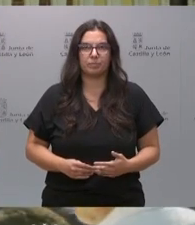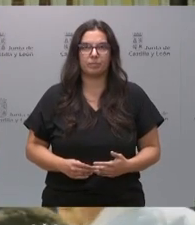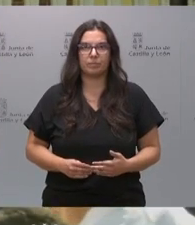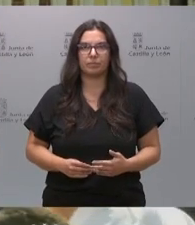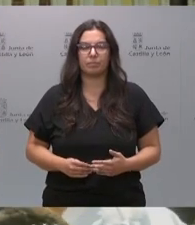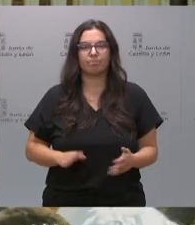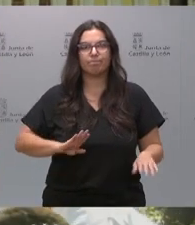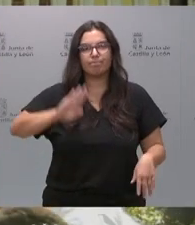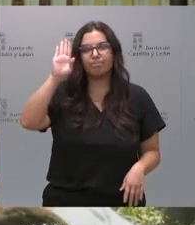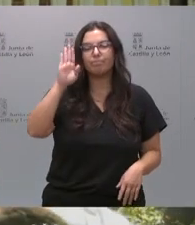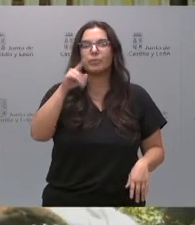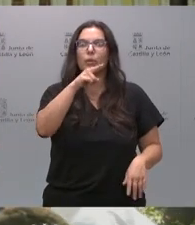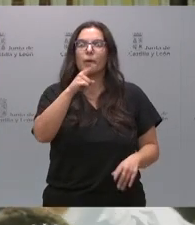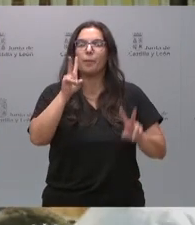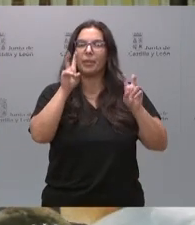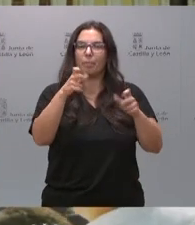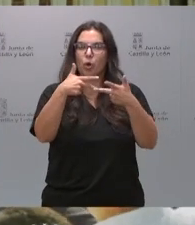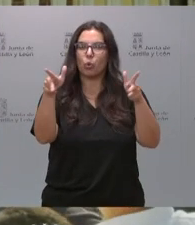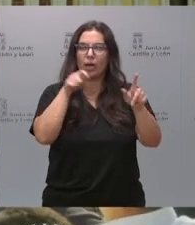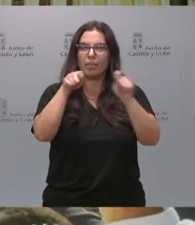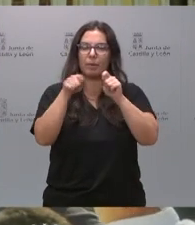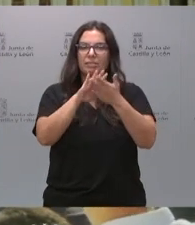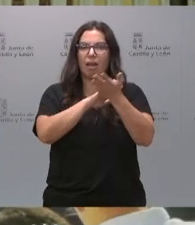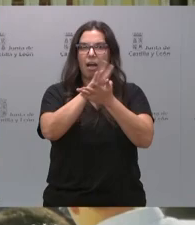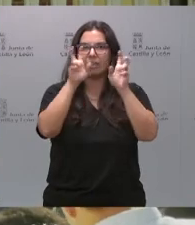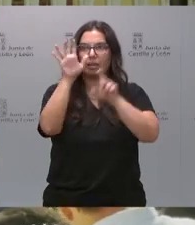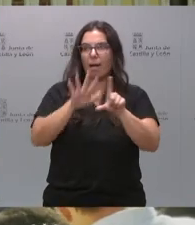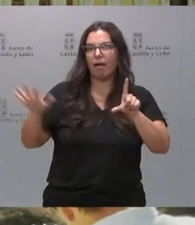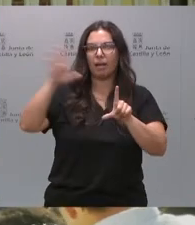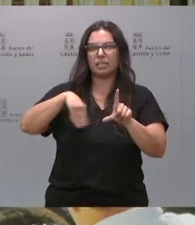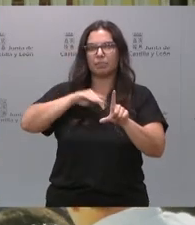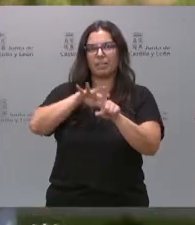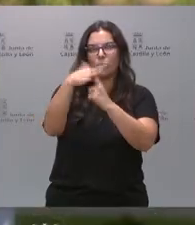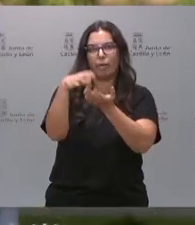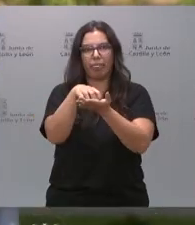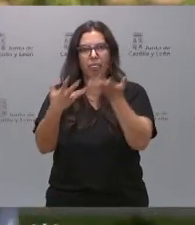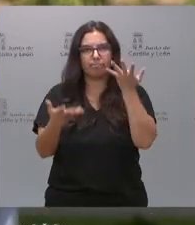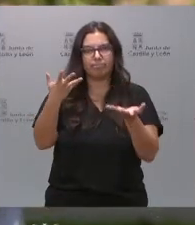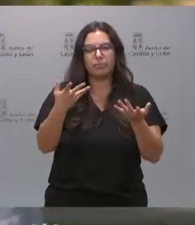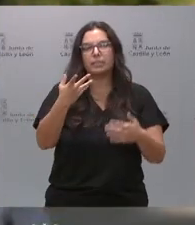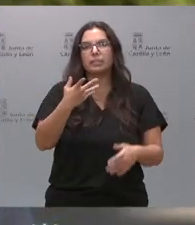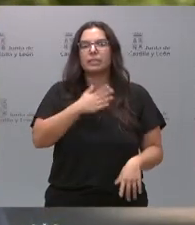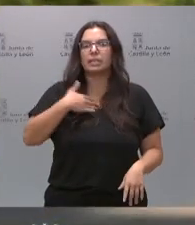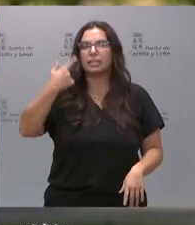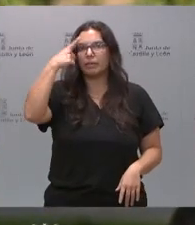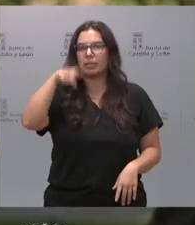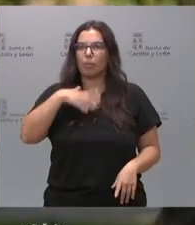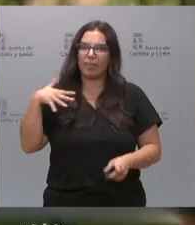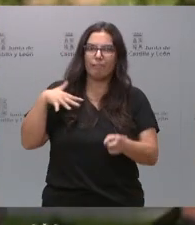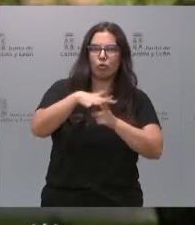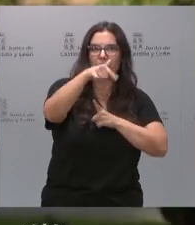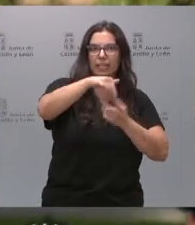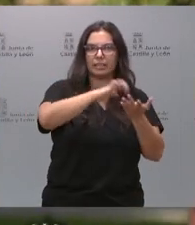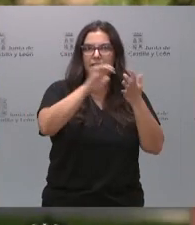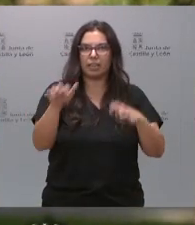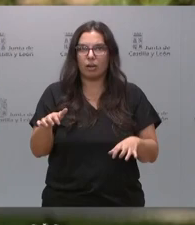Por favor, usted ha comenzado la rueda de prensa hablando de la incertidumbre nacional. Me gustaría saber si esa incertidumbre se podría contagiar a Castilla y León